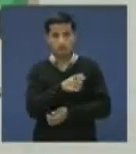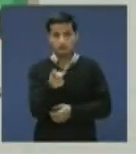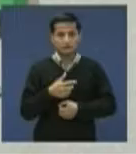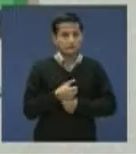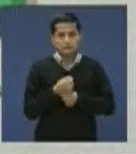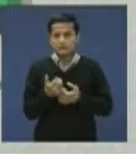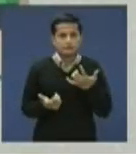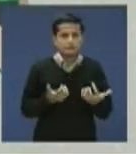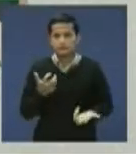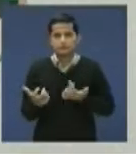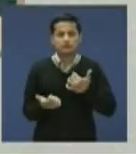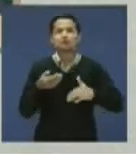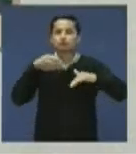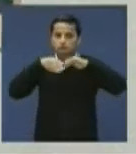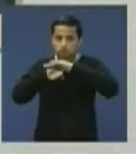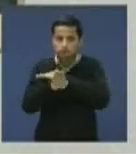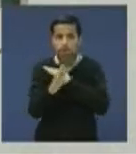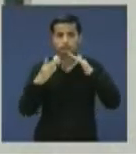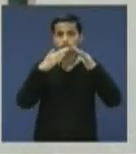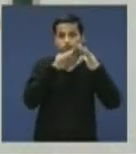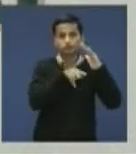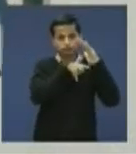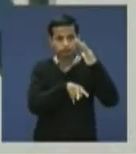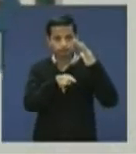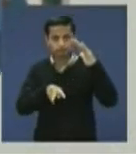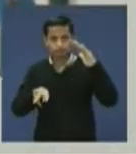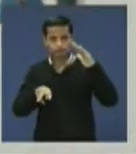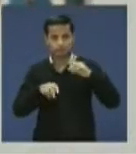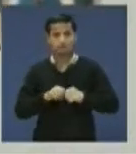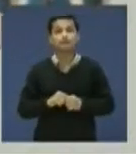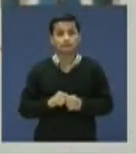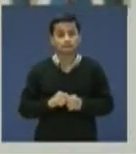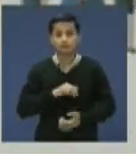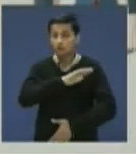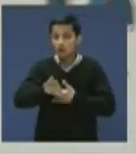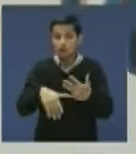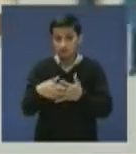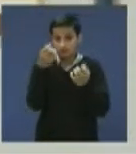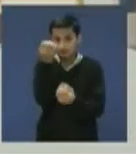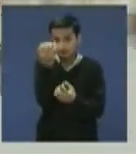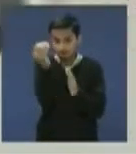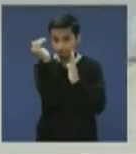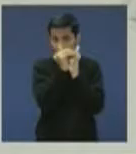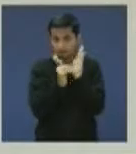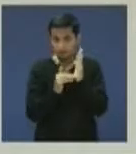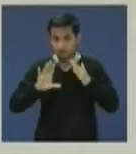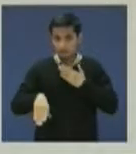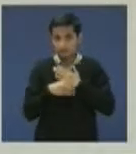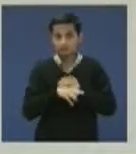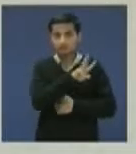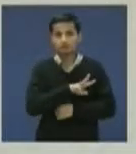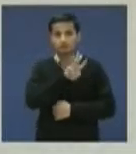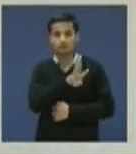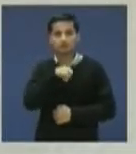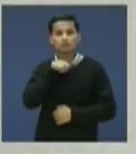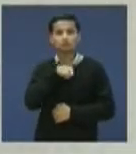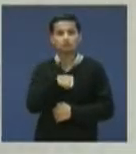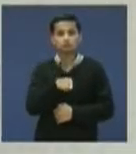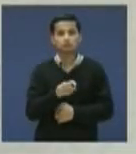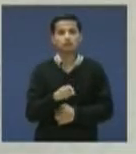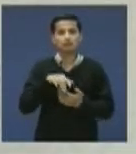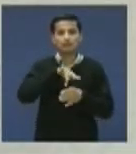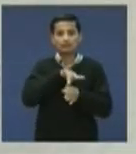de no sentir seguridad, acude hasta los albergues y refugios temporales. Encuentra toda esta información y más en www